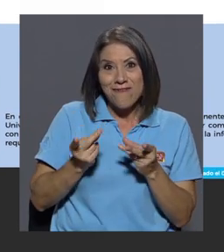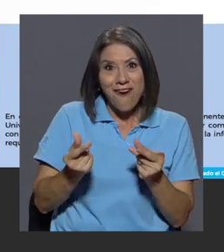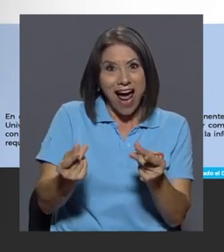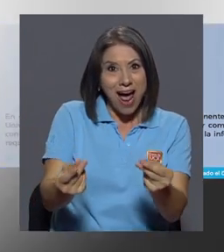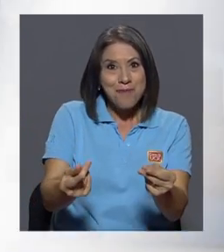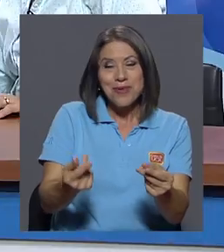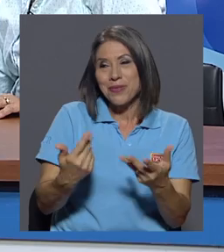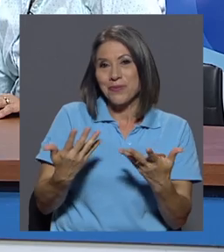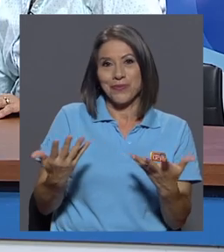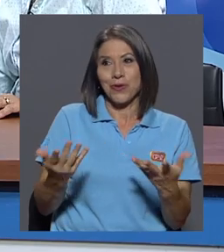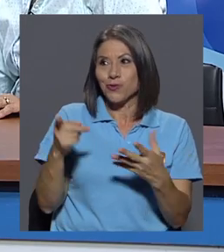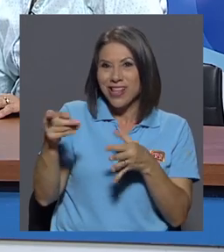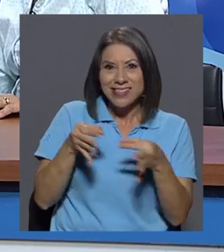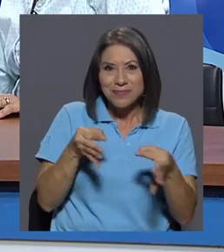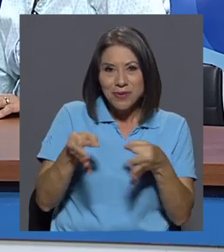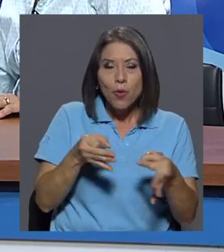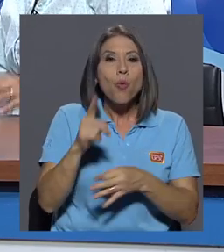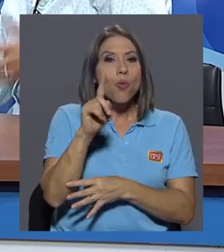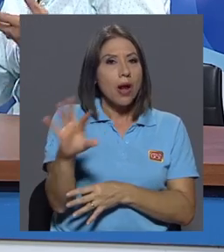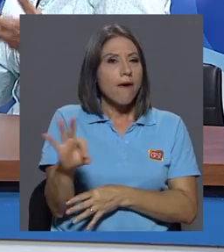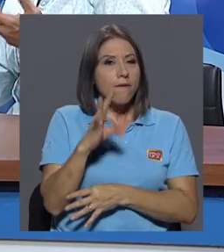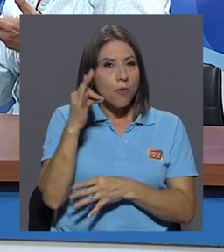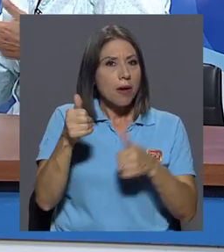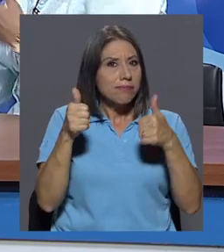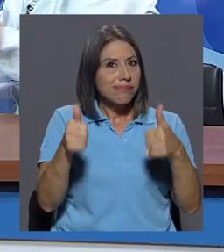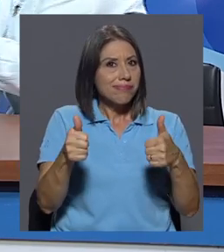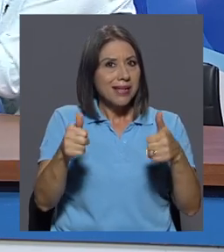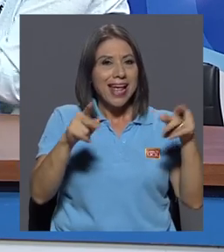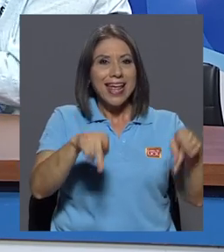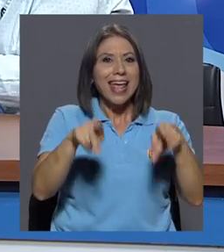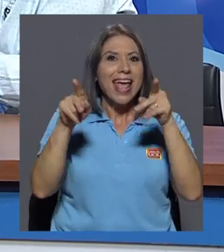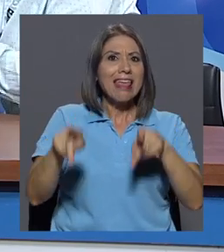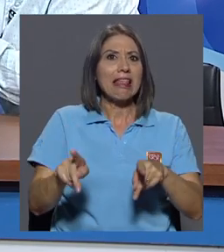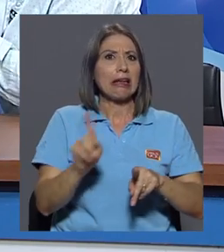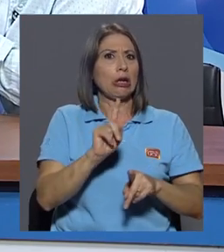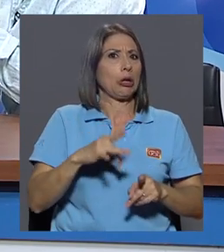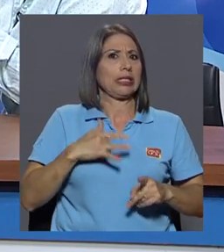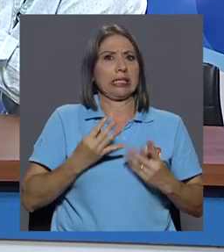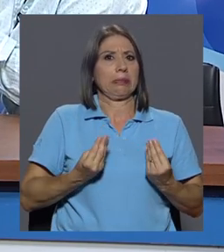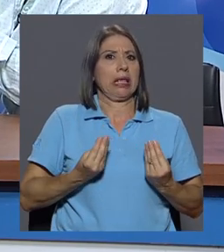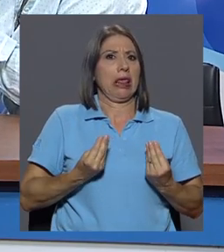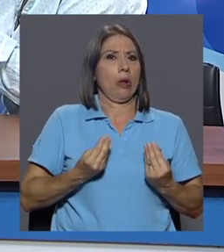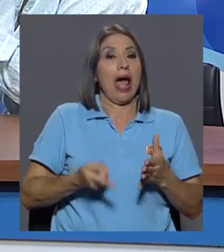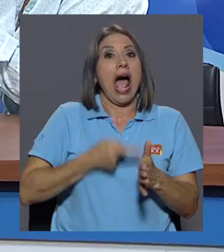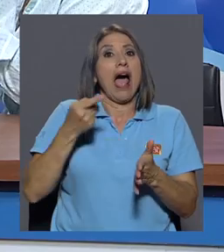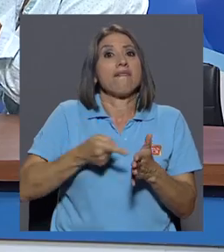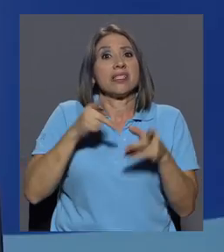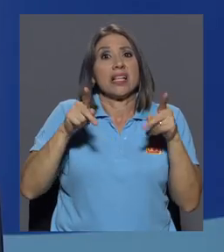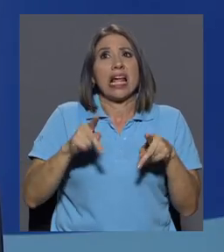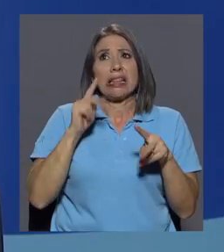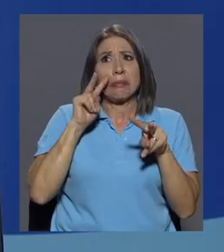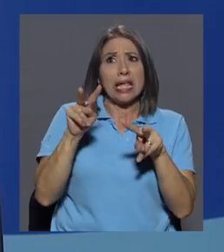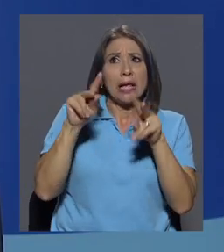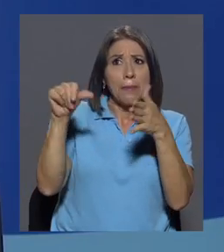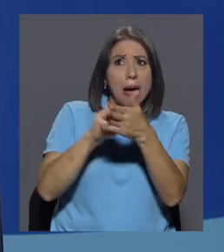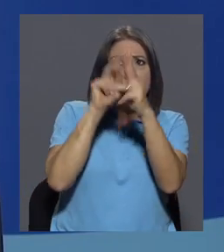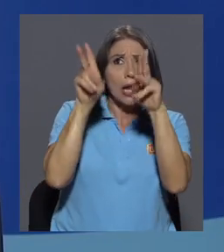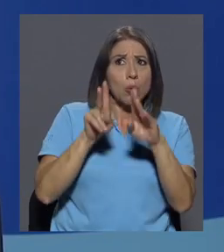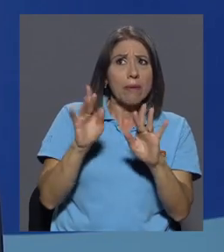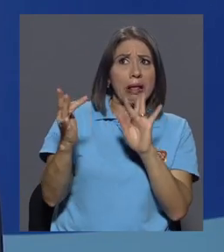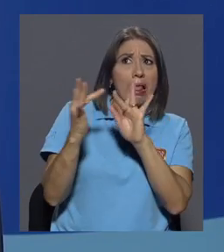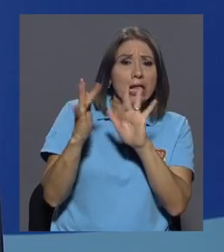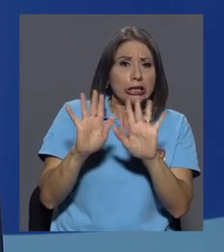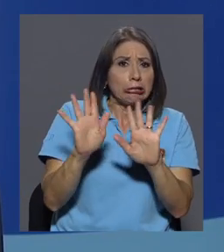que yo te pedí, es una buena manera de que la gente le pierda el miedo. A veces la gente no entra a estos sitios porque